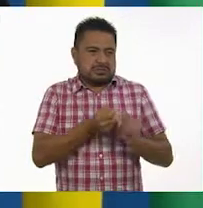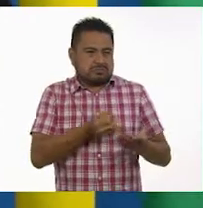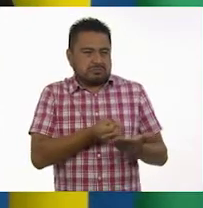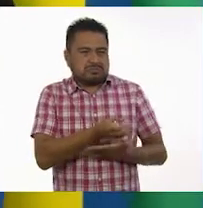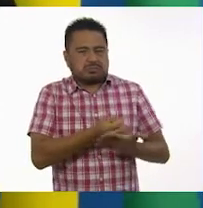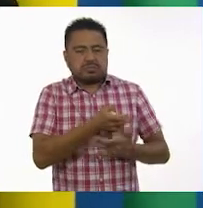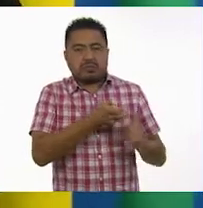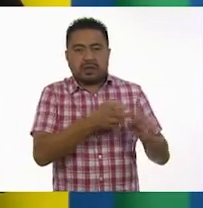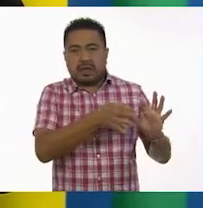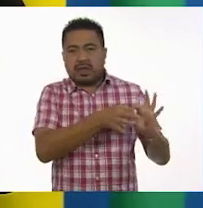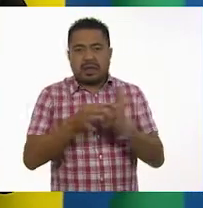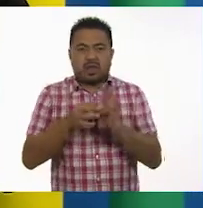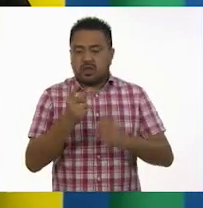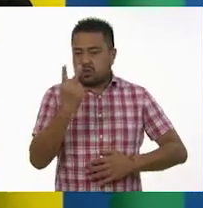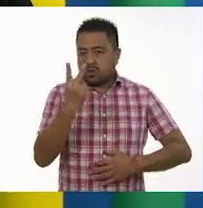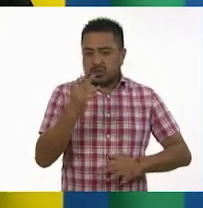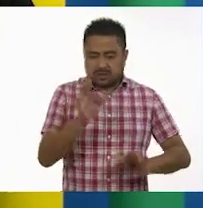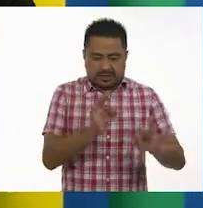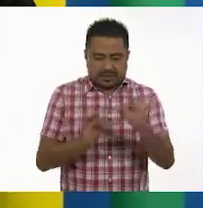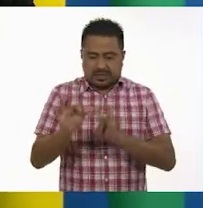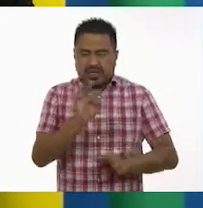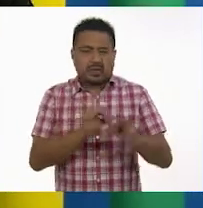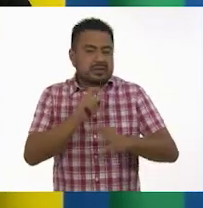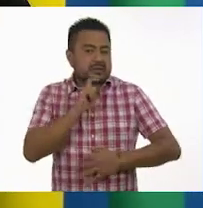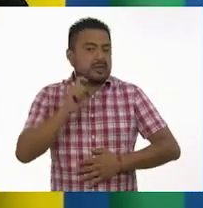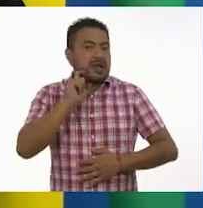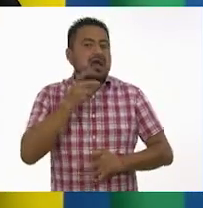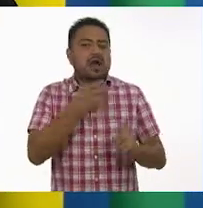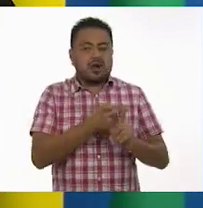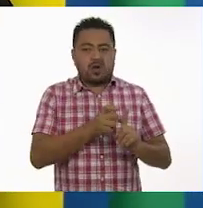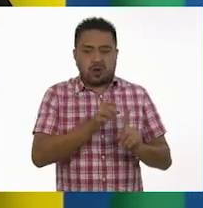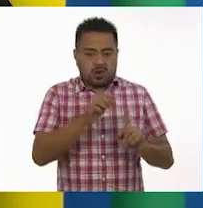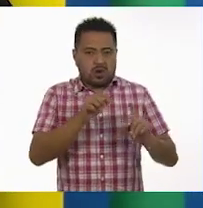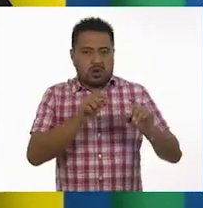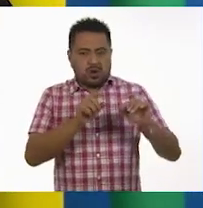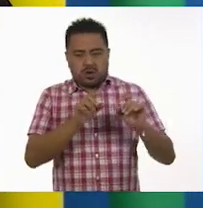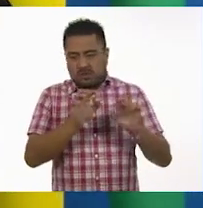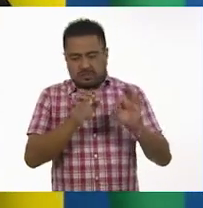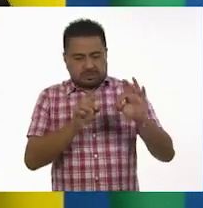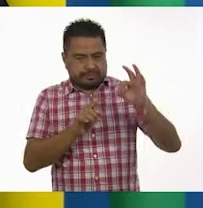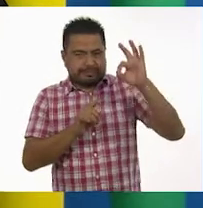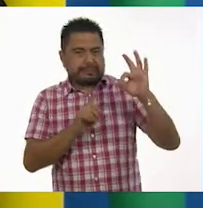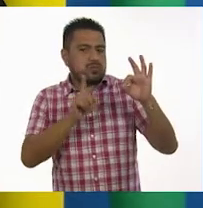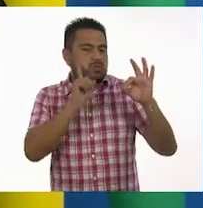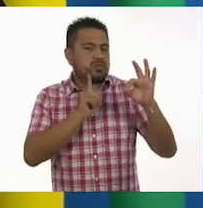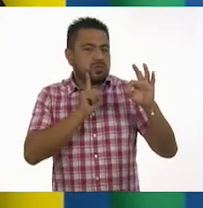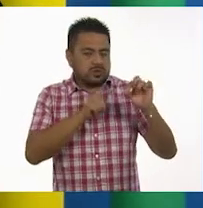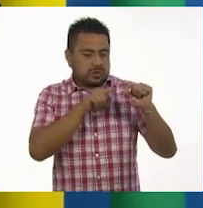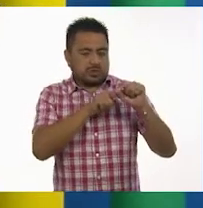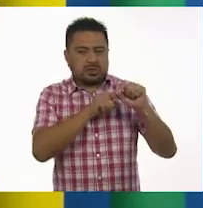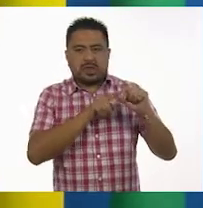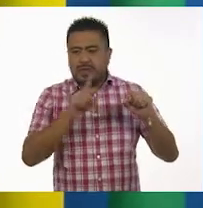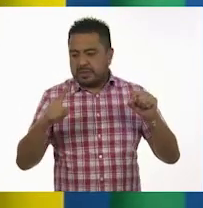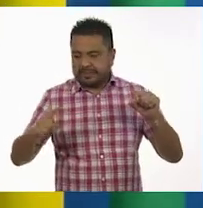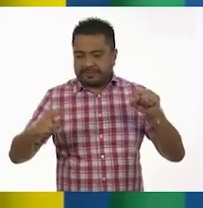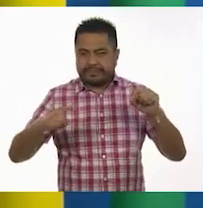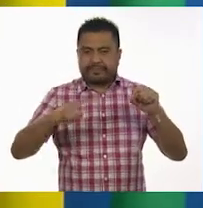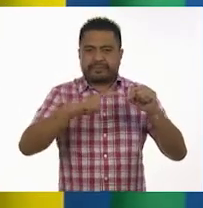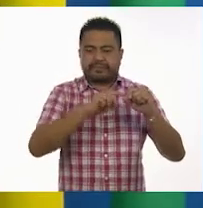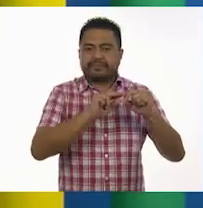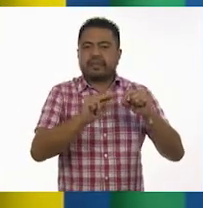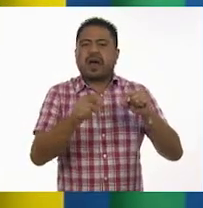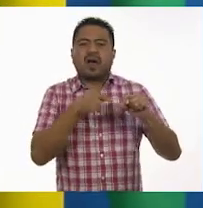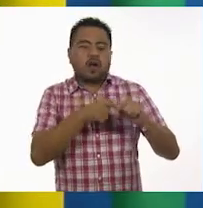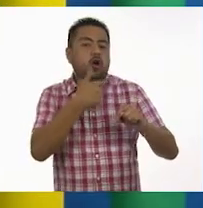se unen dos células sexuales, un óvulo de la progenitora femenina y un espermatozoide del